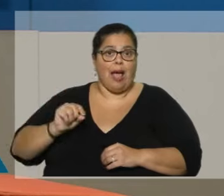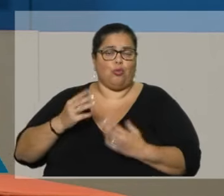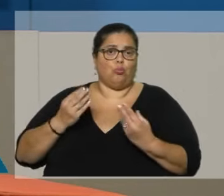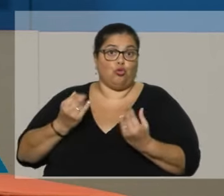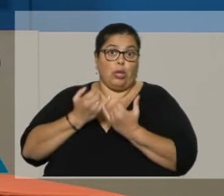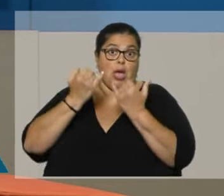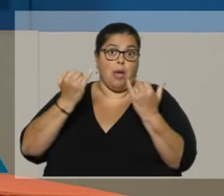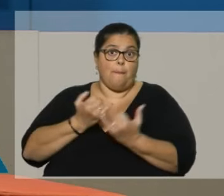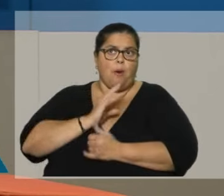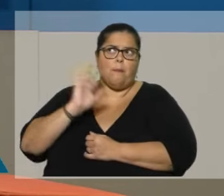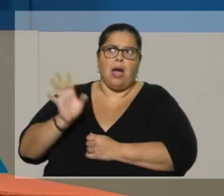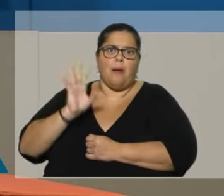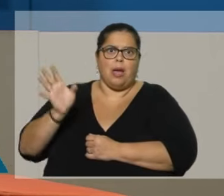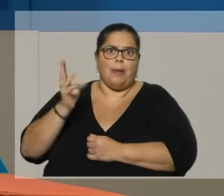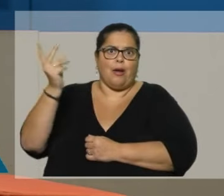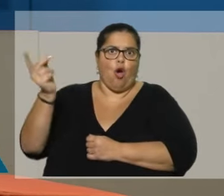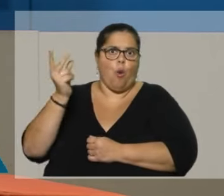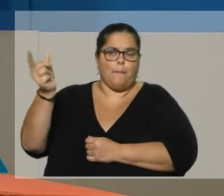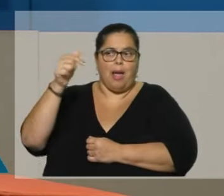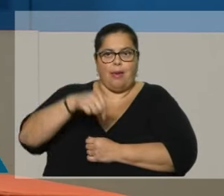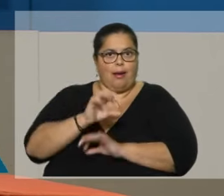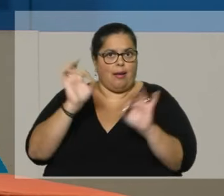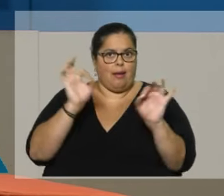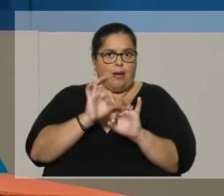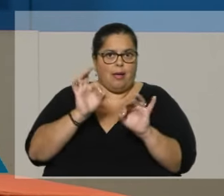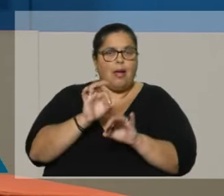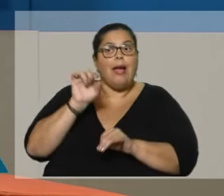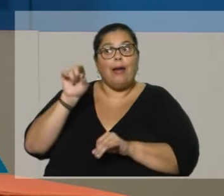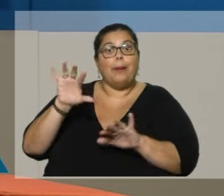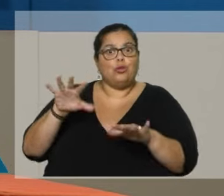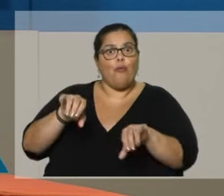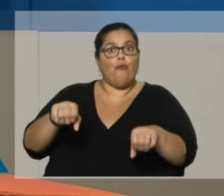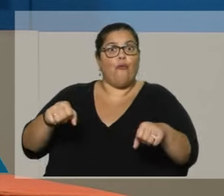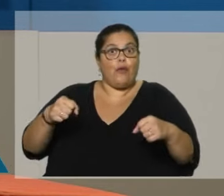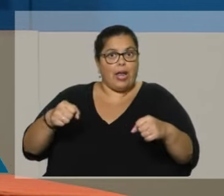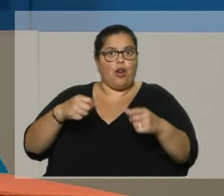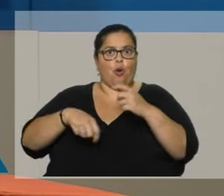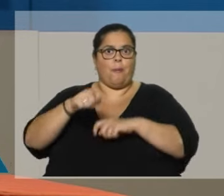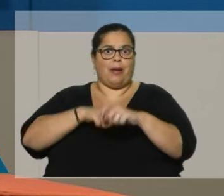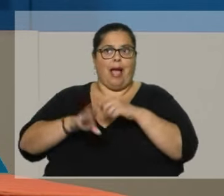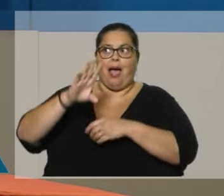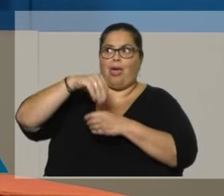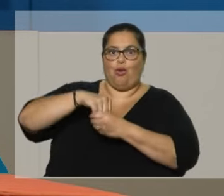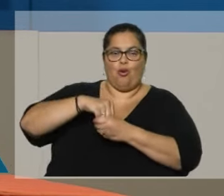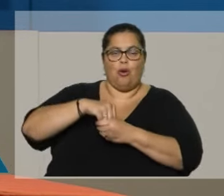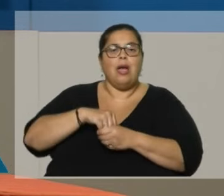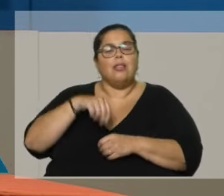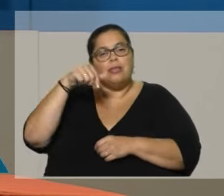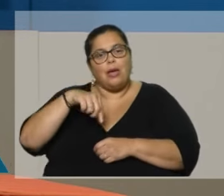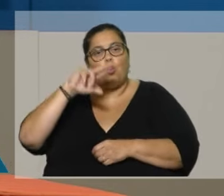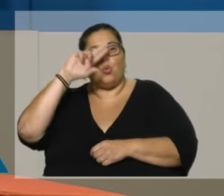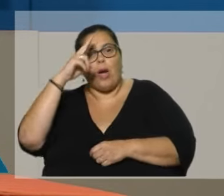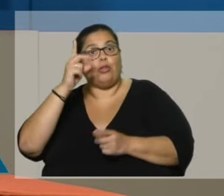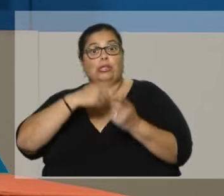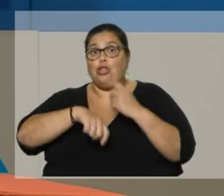la frontera, que la gente fuera a comprar a Argentina y no en Uruguay. Eso hizo que se frenara el mercado interno y al frente del mercado interno es una cadena. Si no se